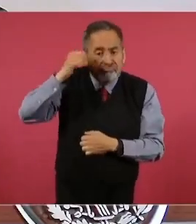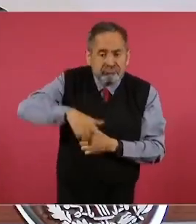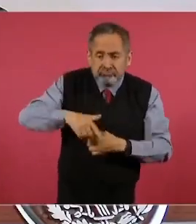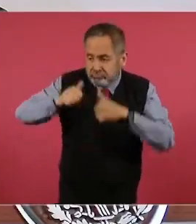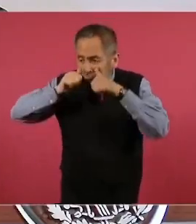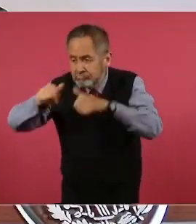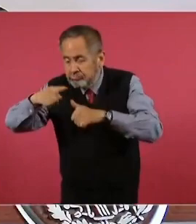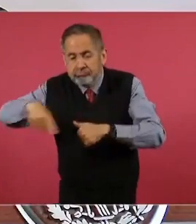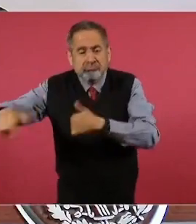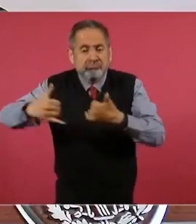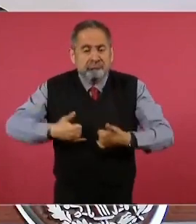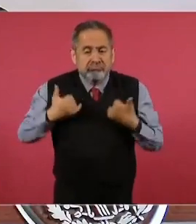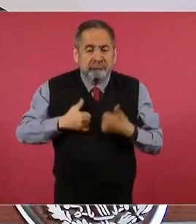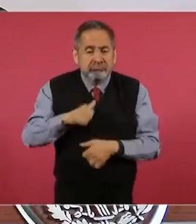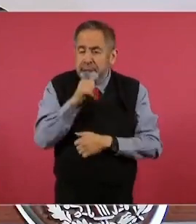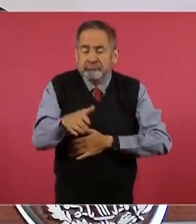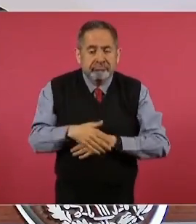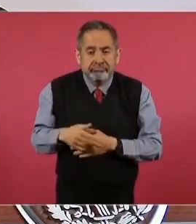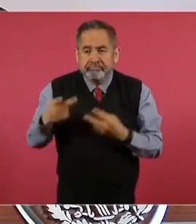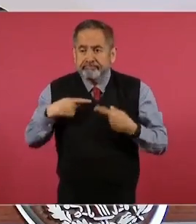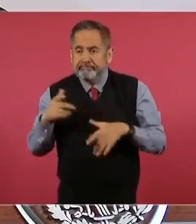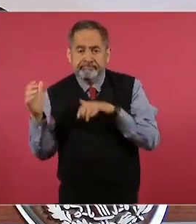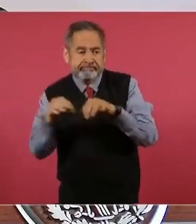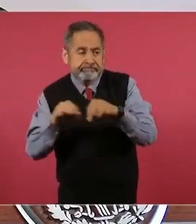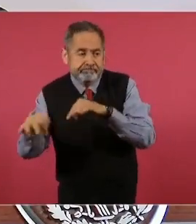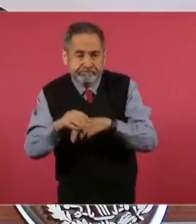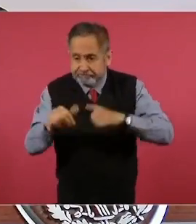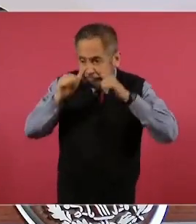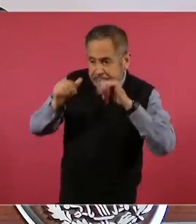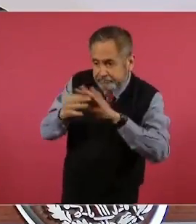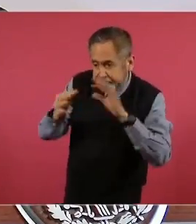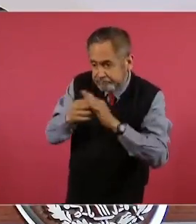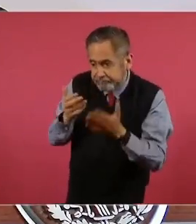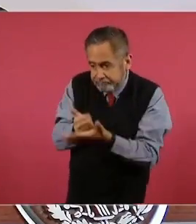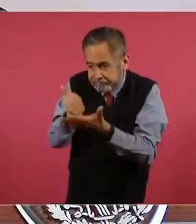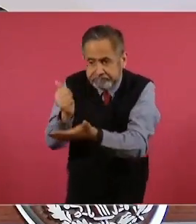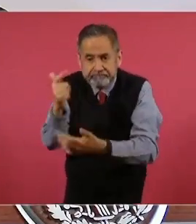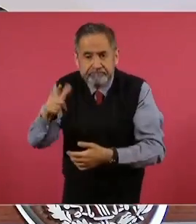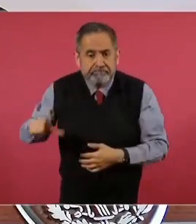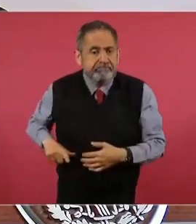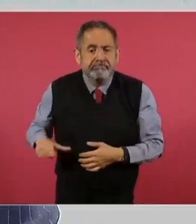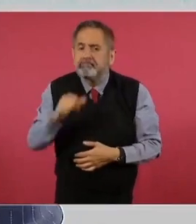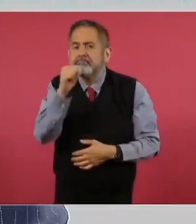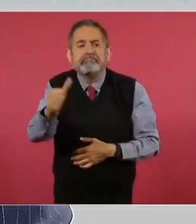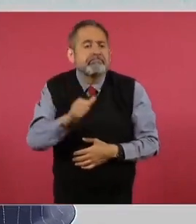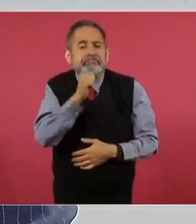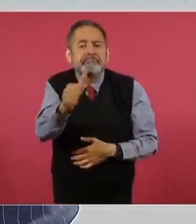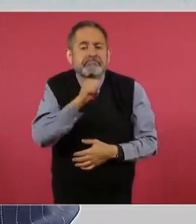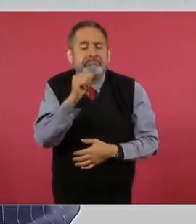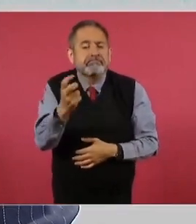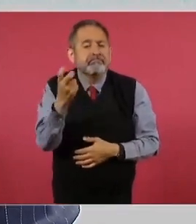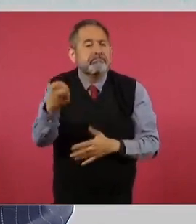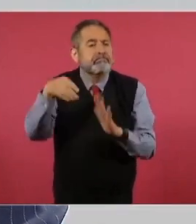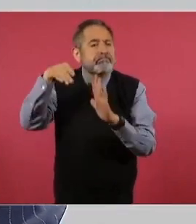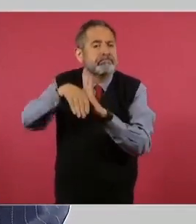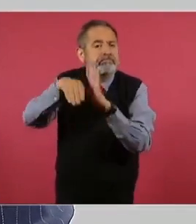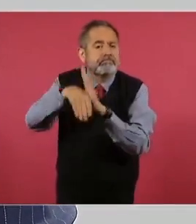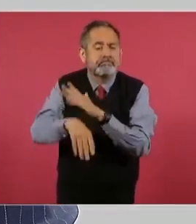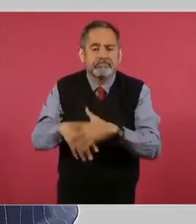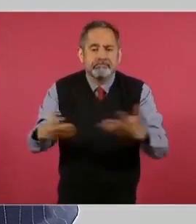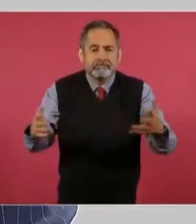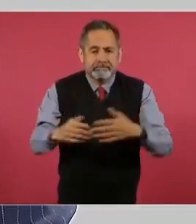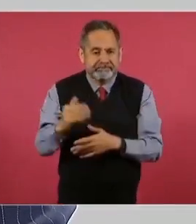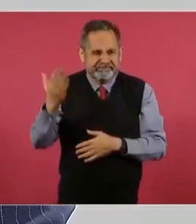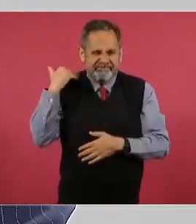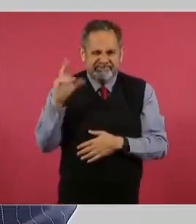a la población trabajadora en la región por parte del gobierno estatal. En diciembre de dos mil